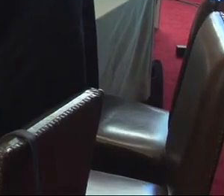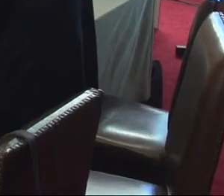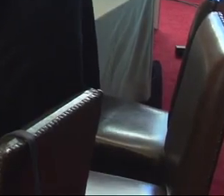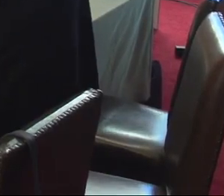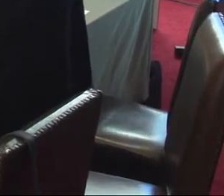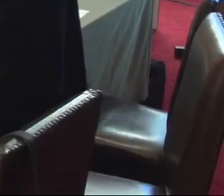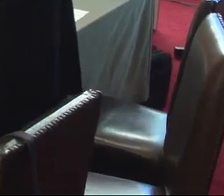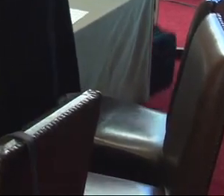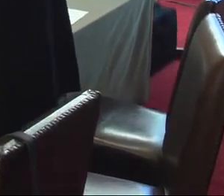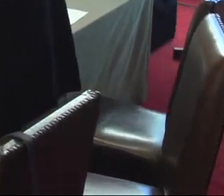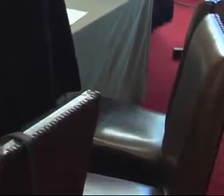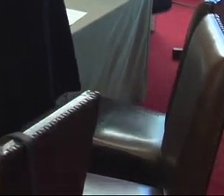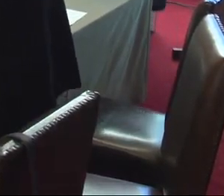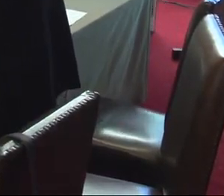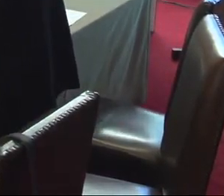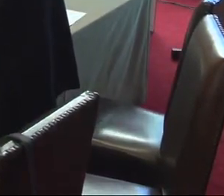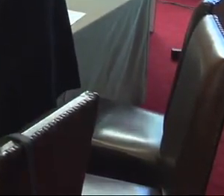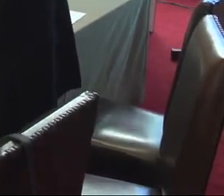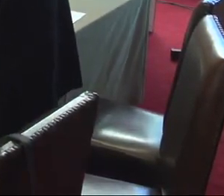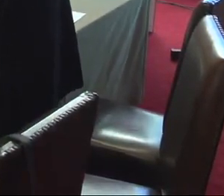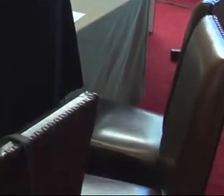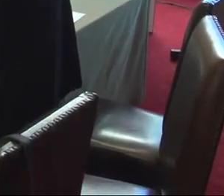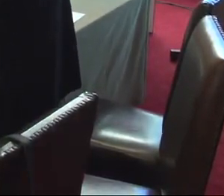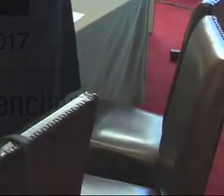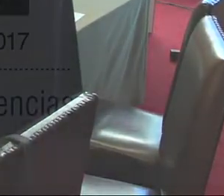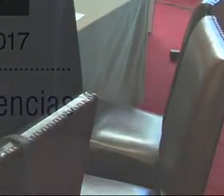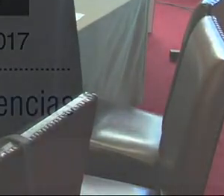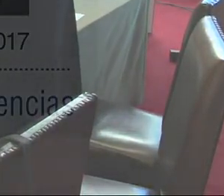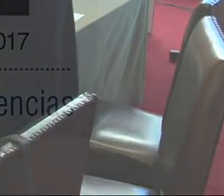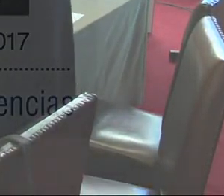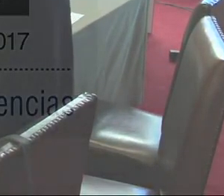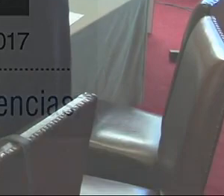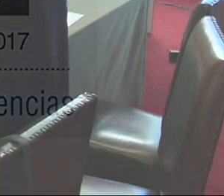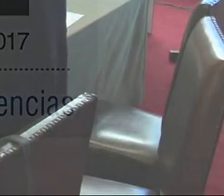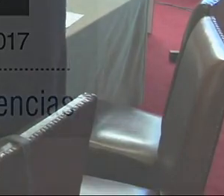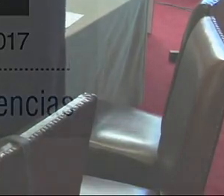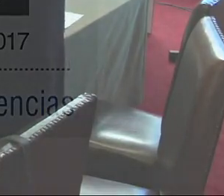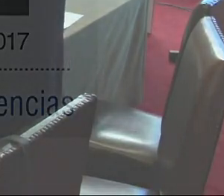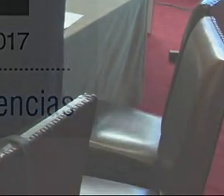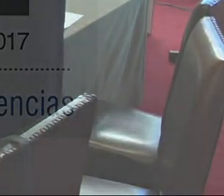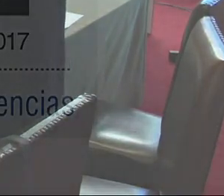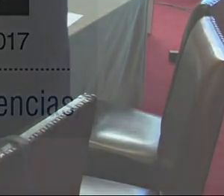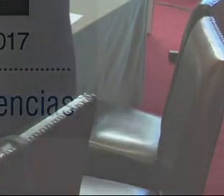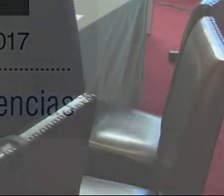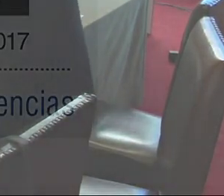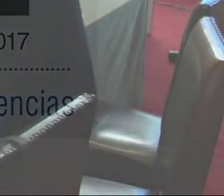el video.